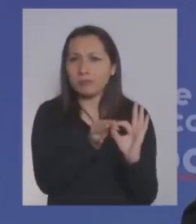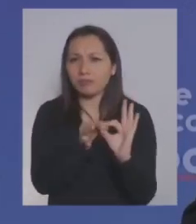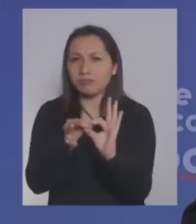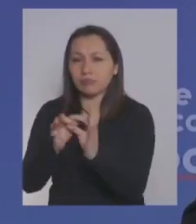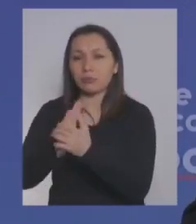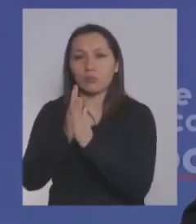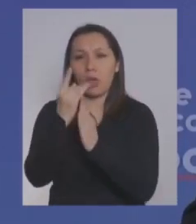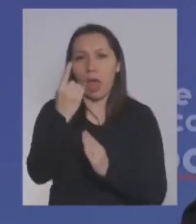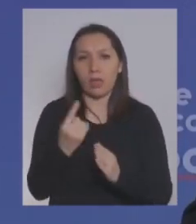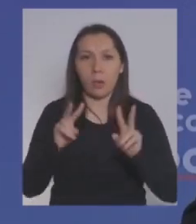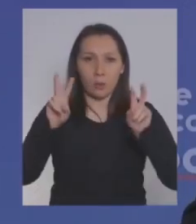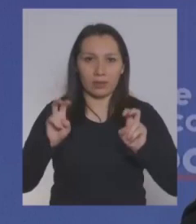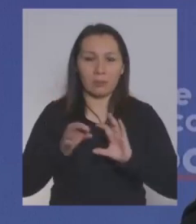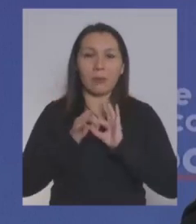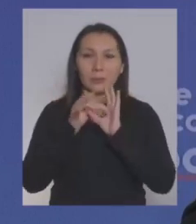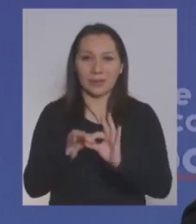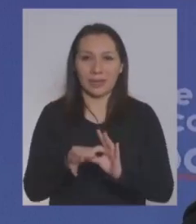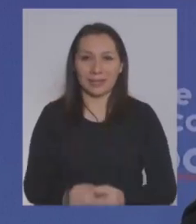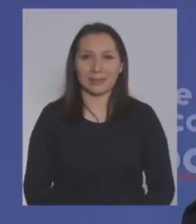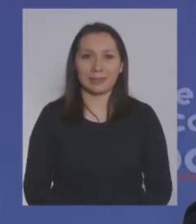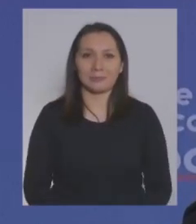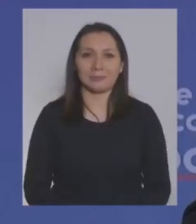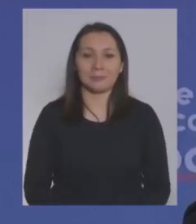todo y cada uno de estos temas muchas gracias